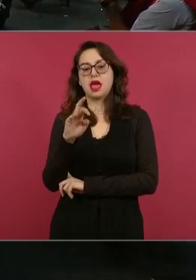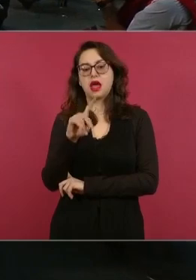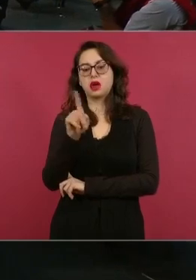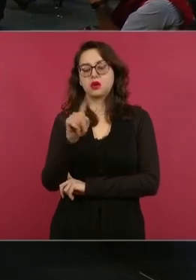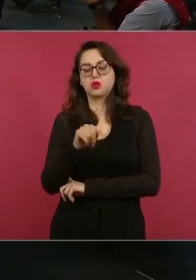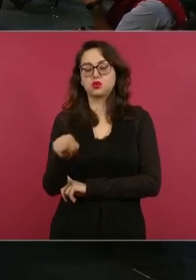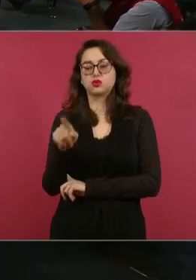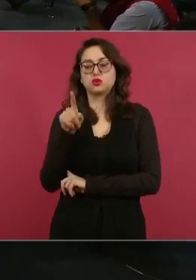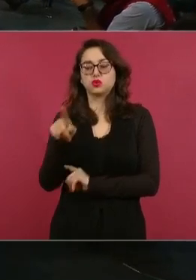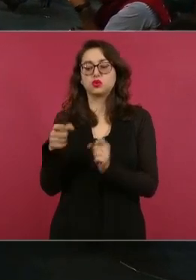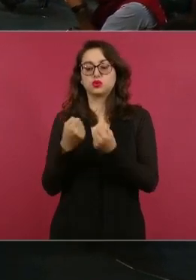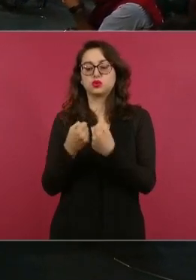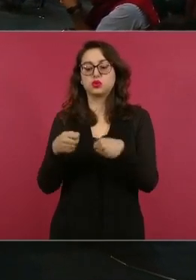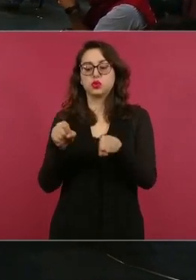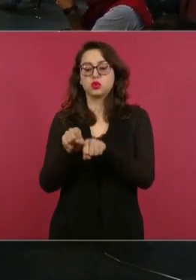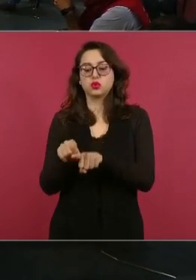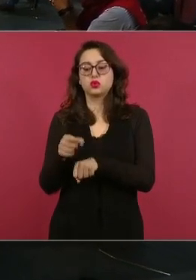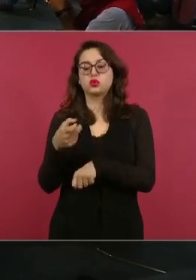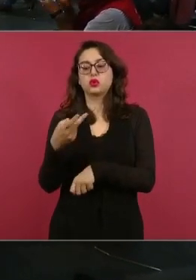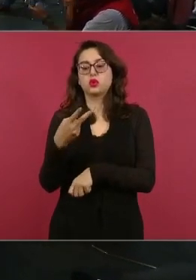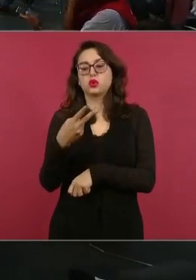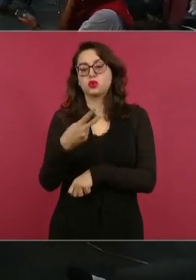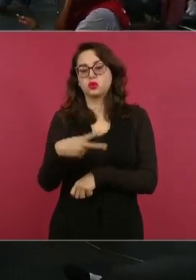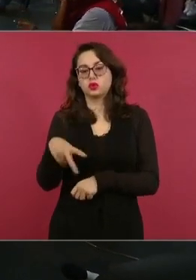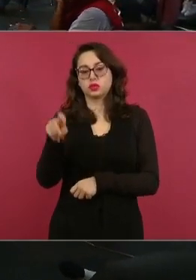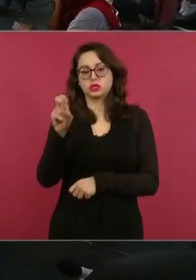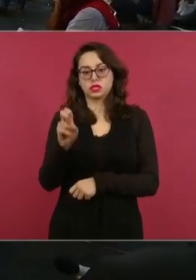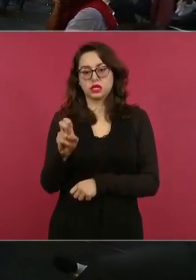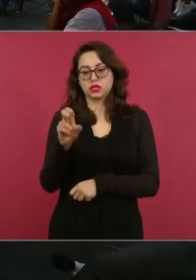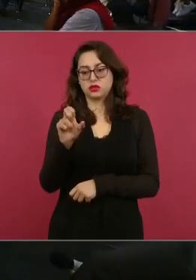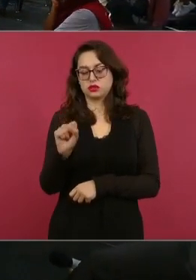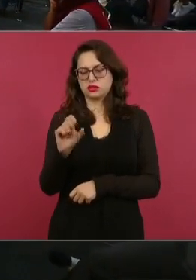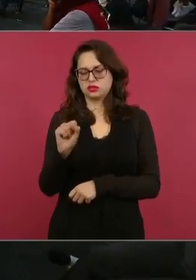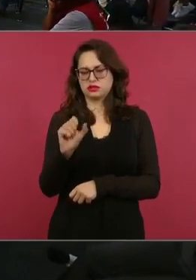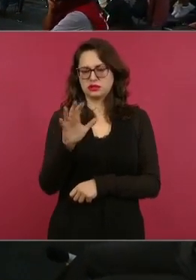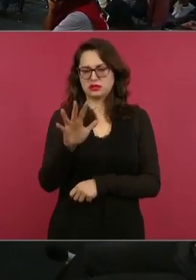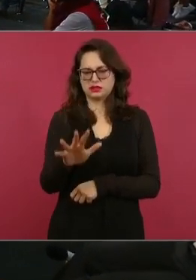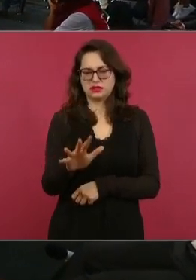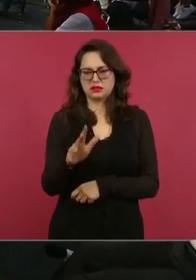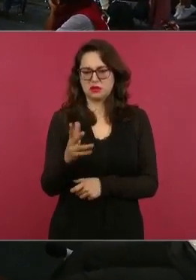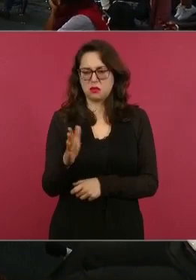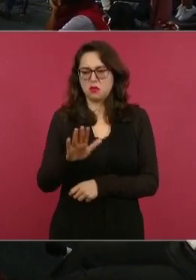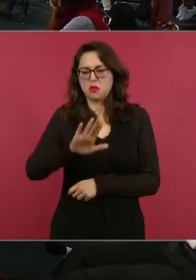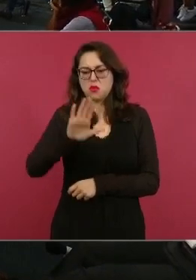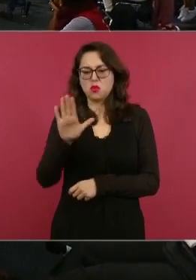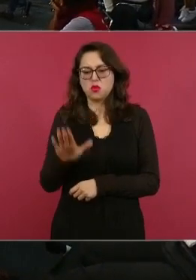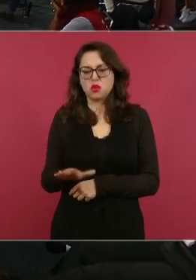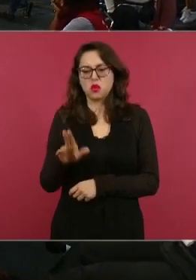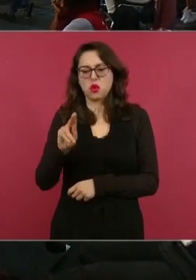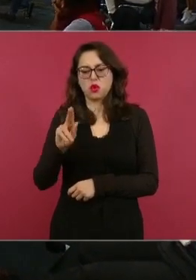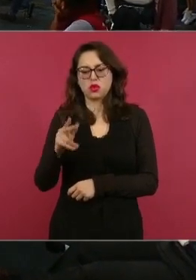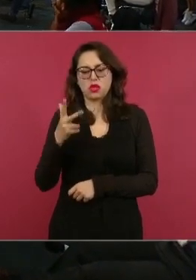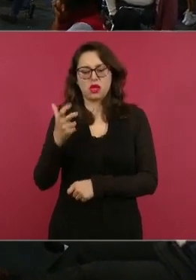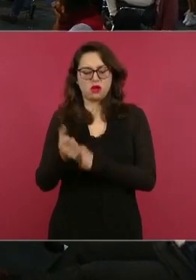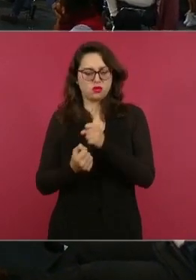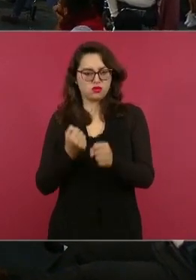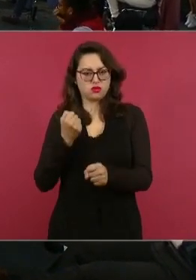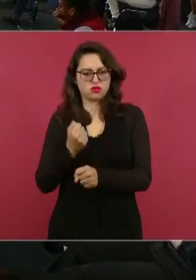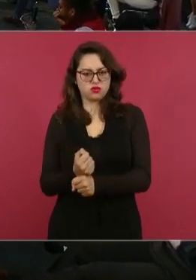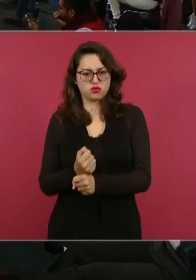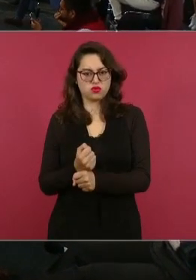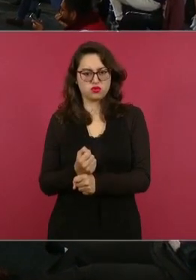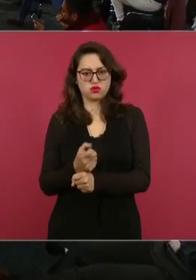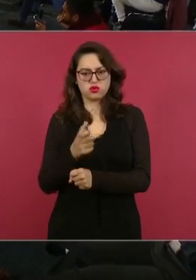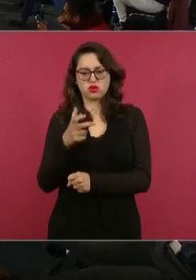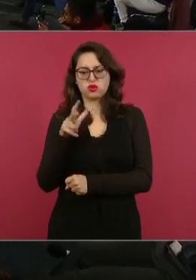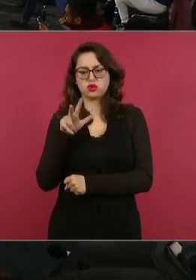sindicato y con el número 265 del padrón de pulido cueto fallecido a los 88 años de edad del